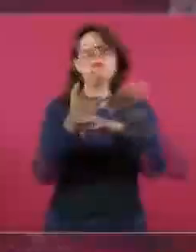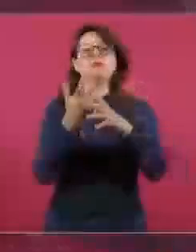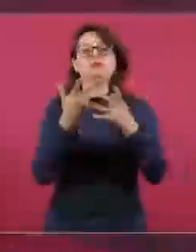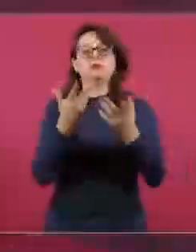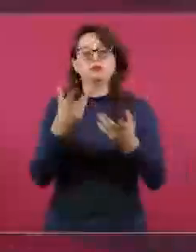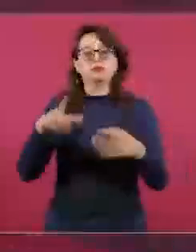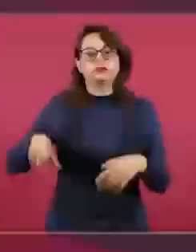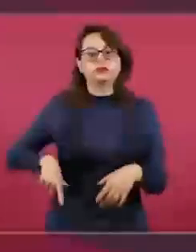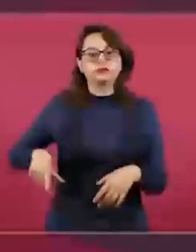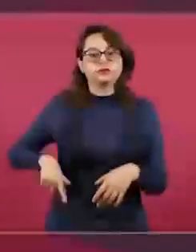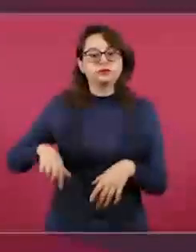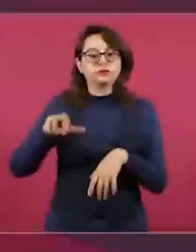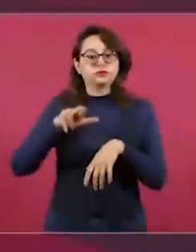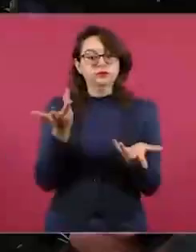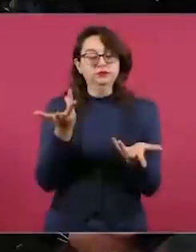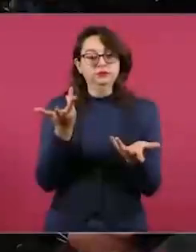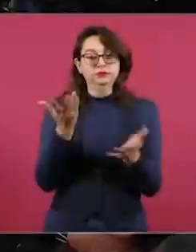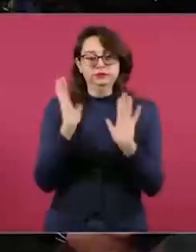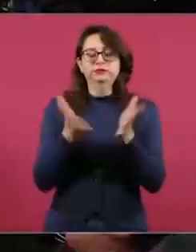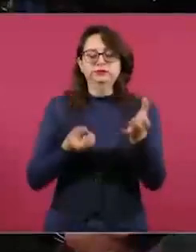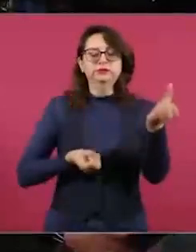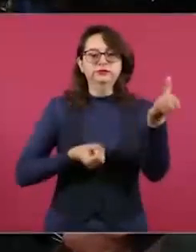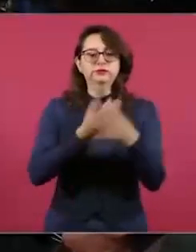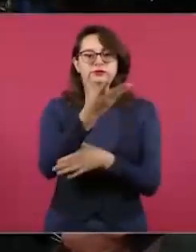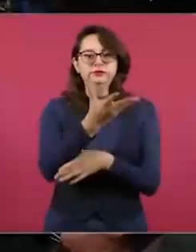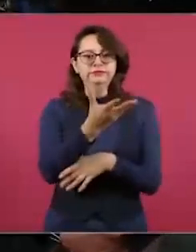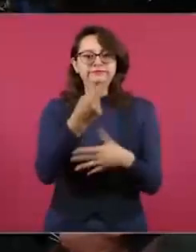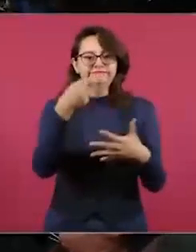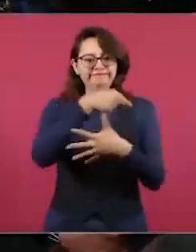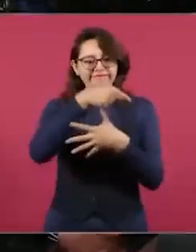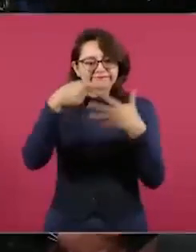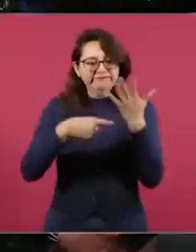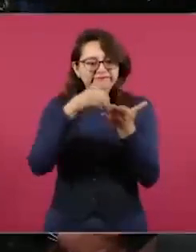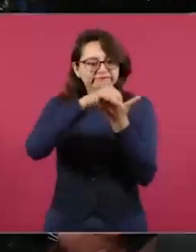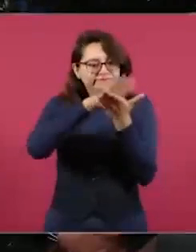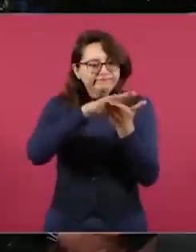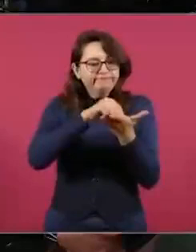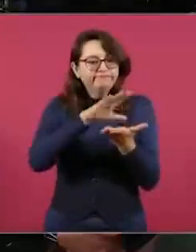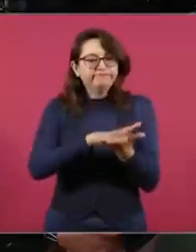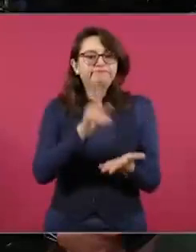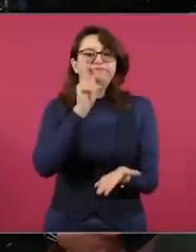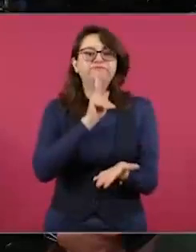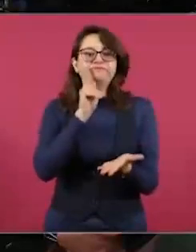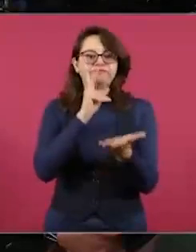gobernadores. Hay constancia de todo esto.